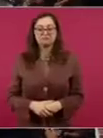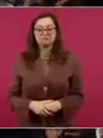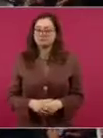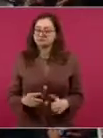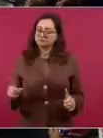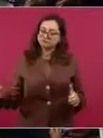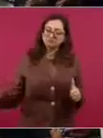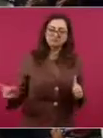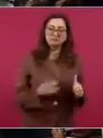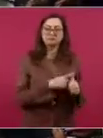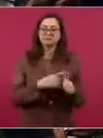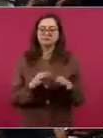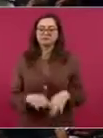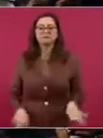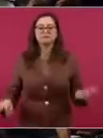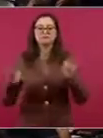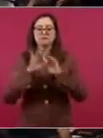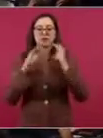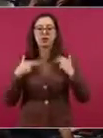universal.